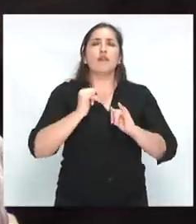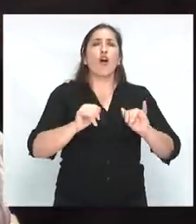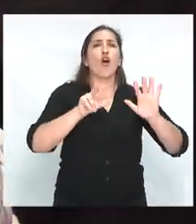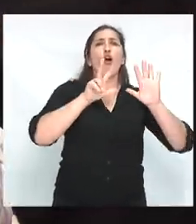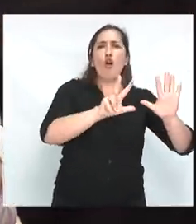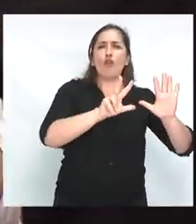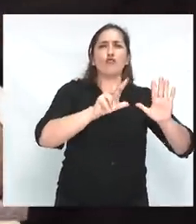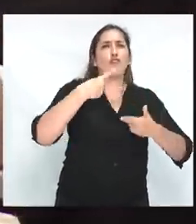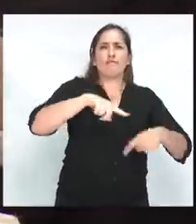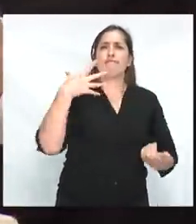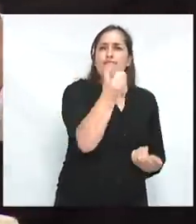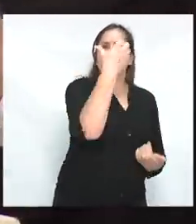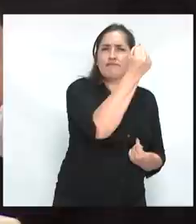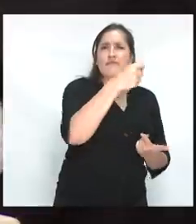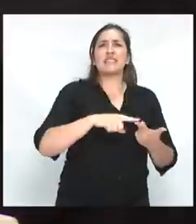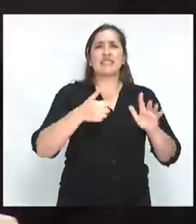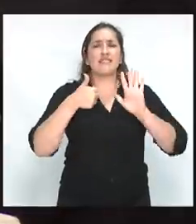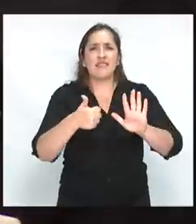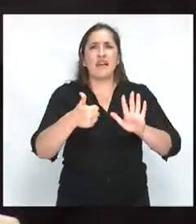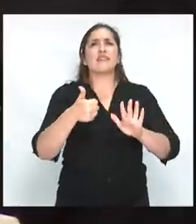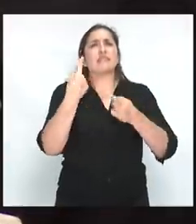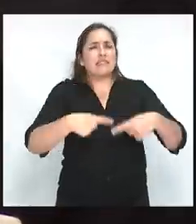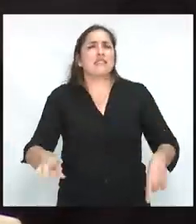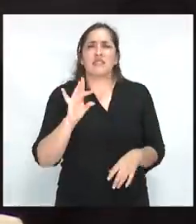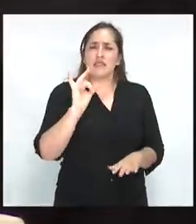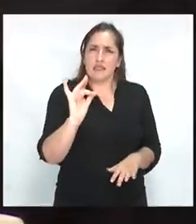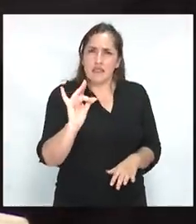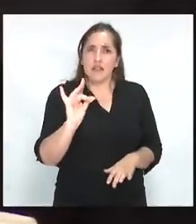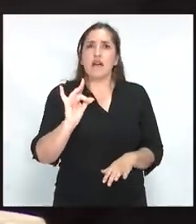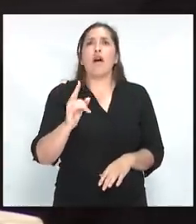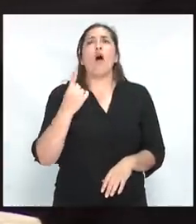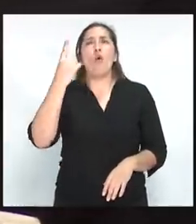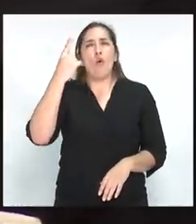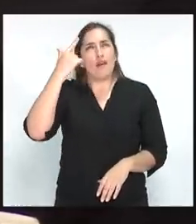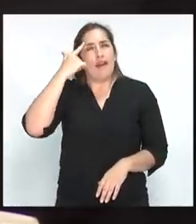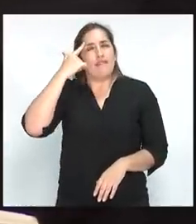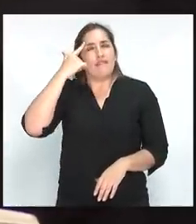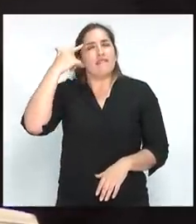seis dificultades, seis tareas, una esperanza.